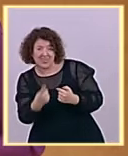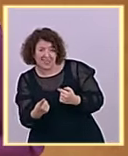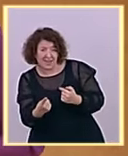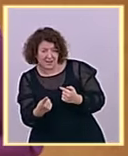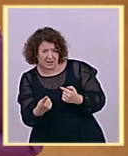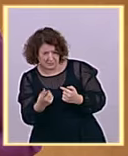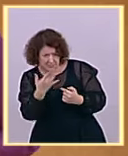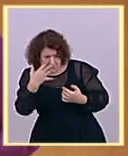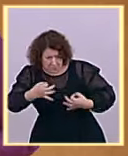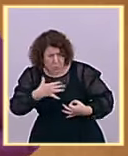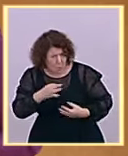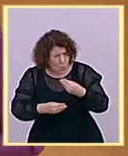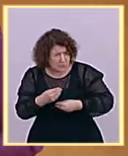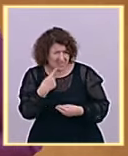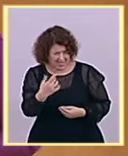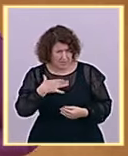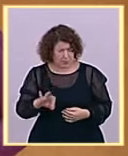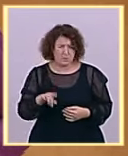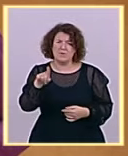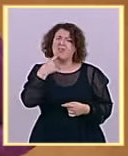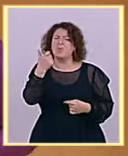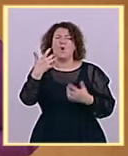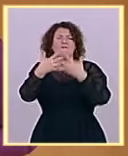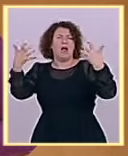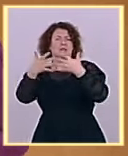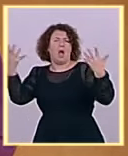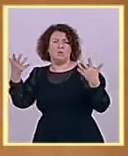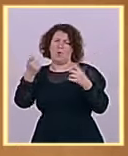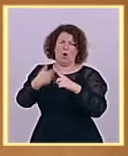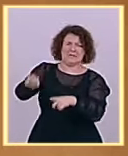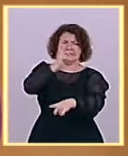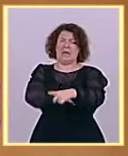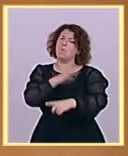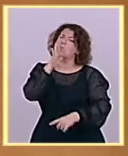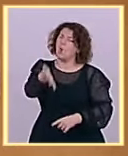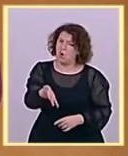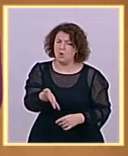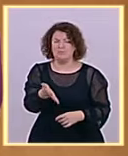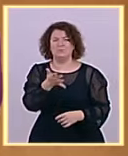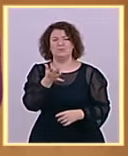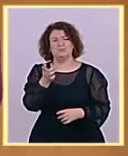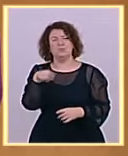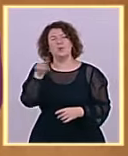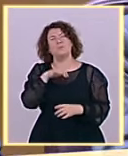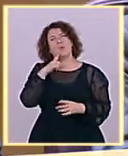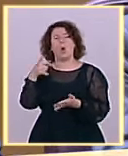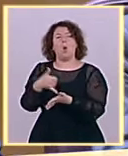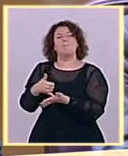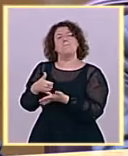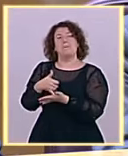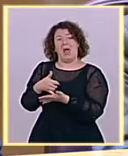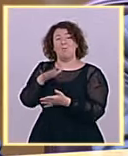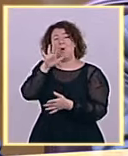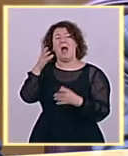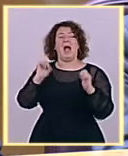y esas expresiones porque no quiere usted aparentar ser blandito, que es de lo que a usted le acusaron cuando usted llegó bajo ese